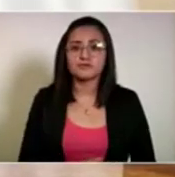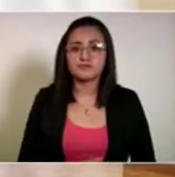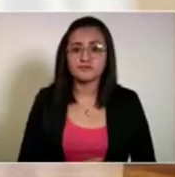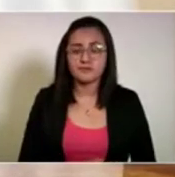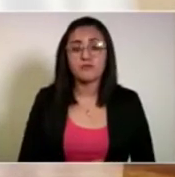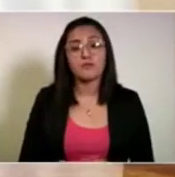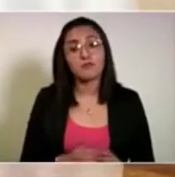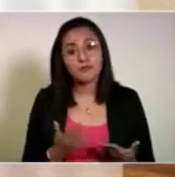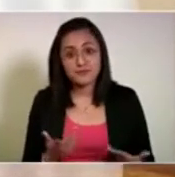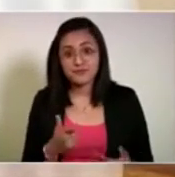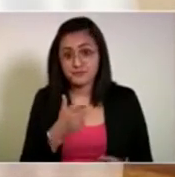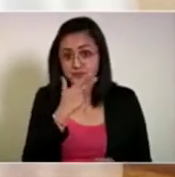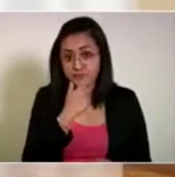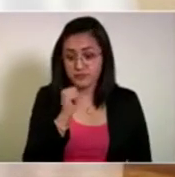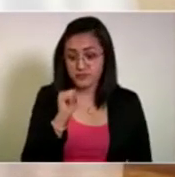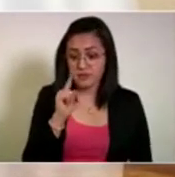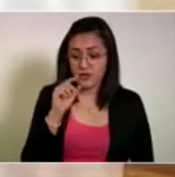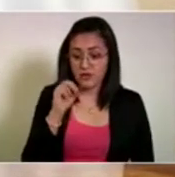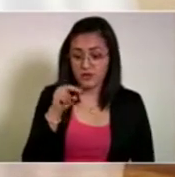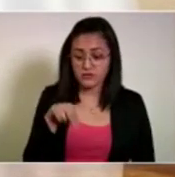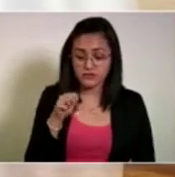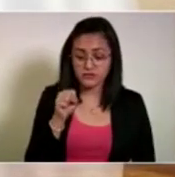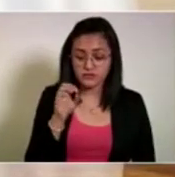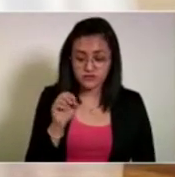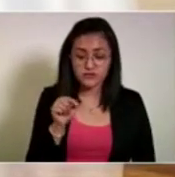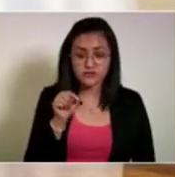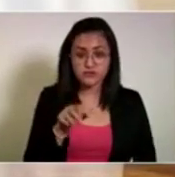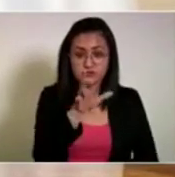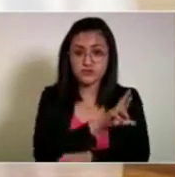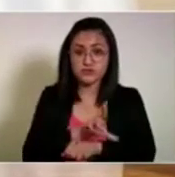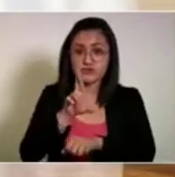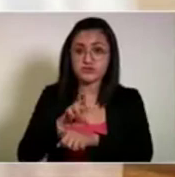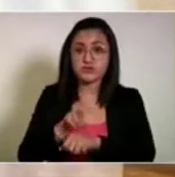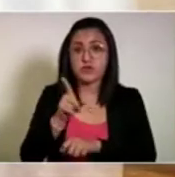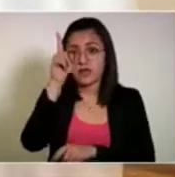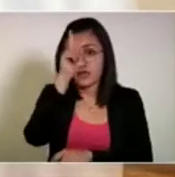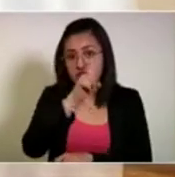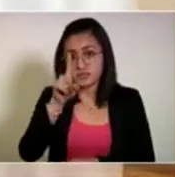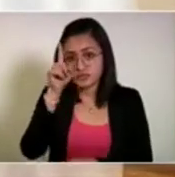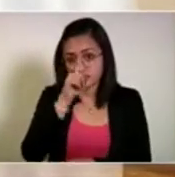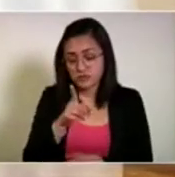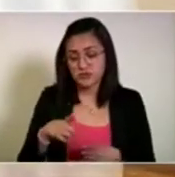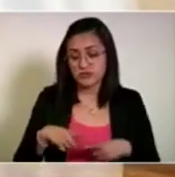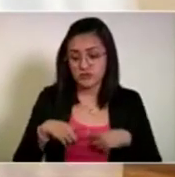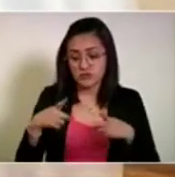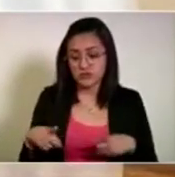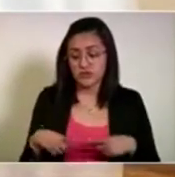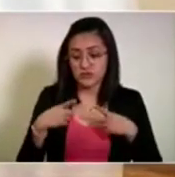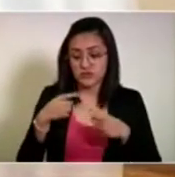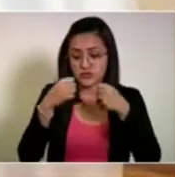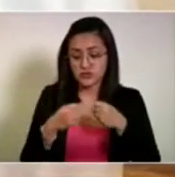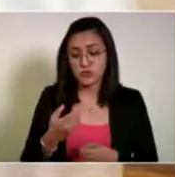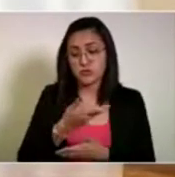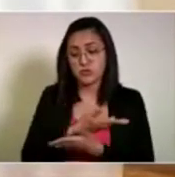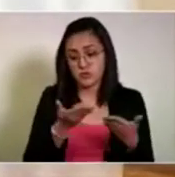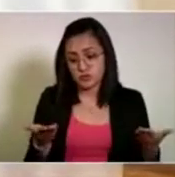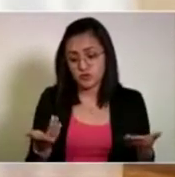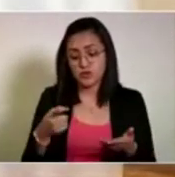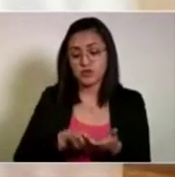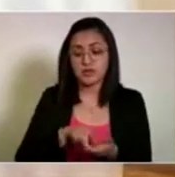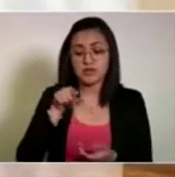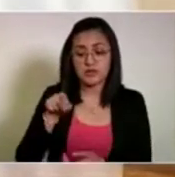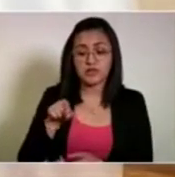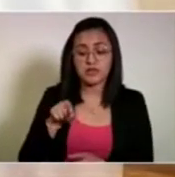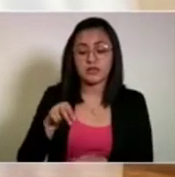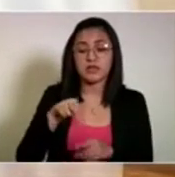Entonces, el señor Alonso también es coordinador, asesor de seguridad pública allá